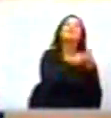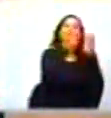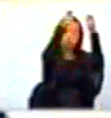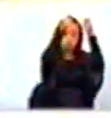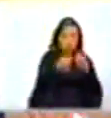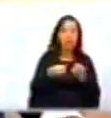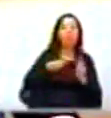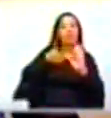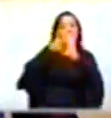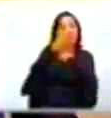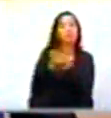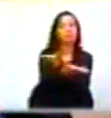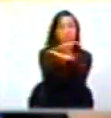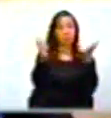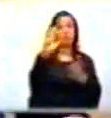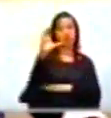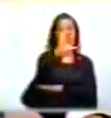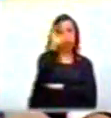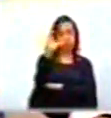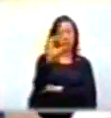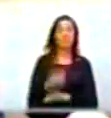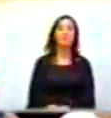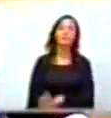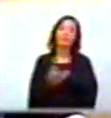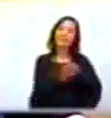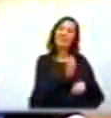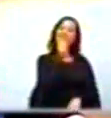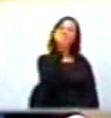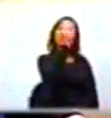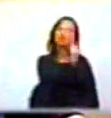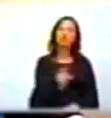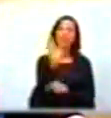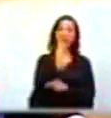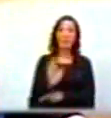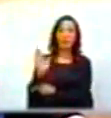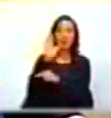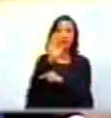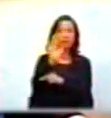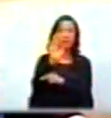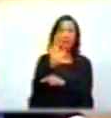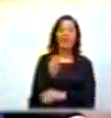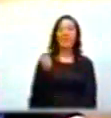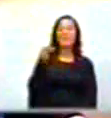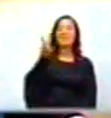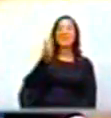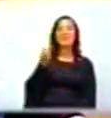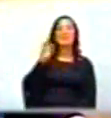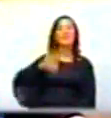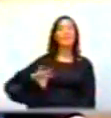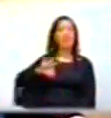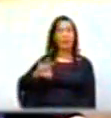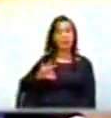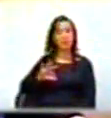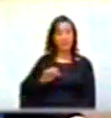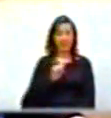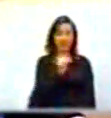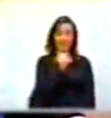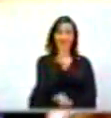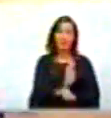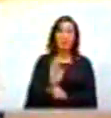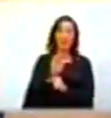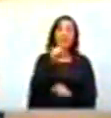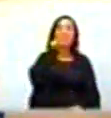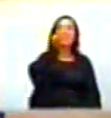que les estamos dando a los colombianos. En 10 departamentos, 17 beneficiarios, en 10 departamentos,